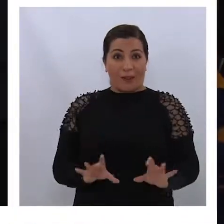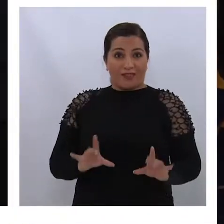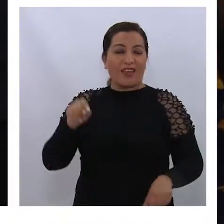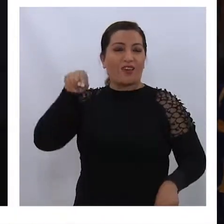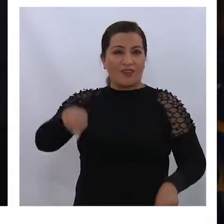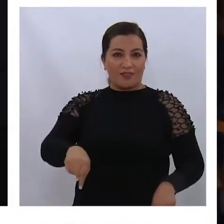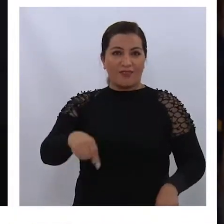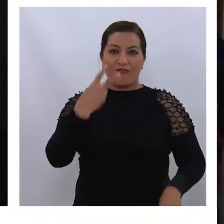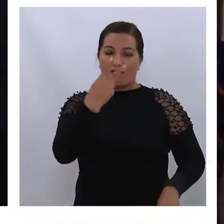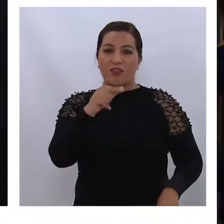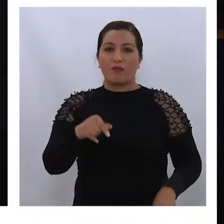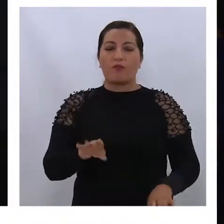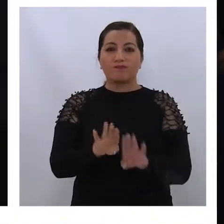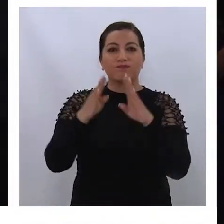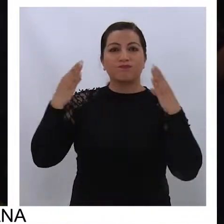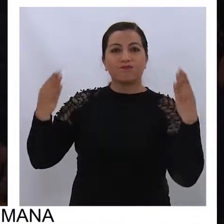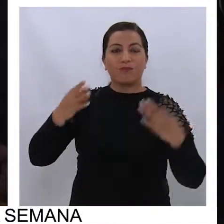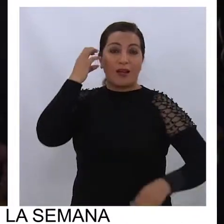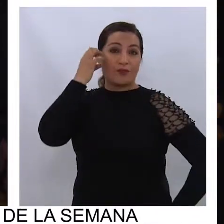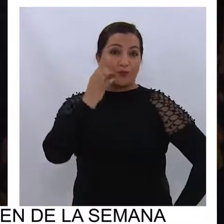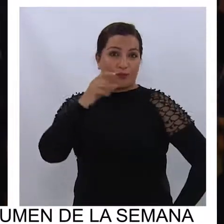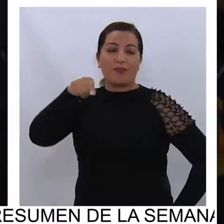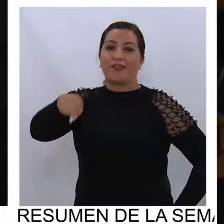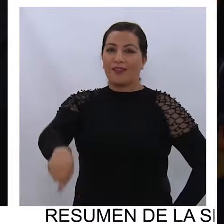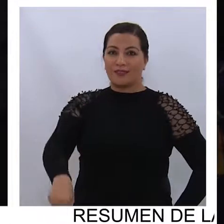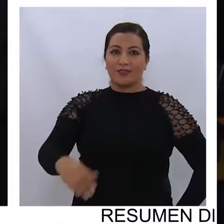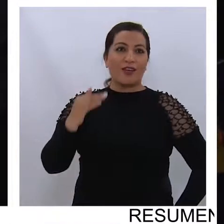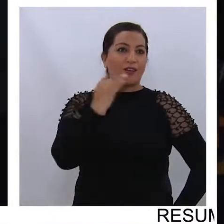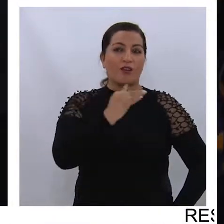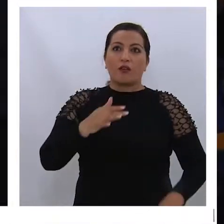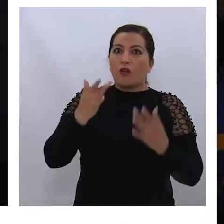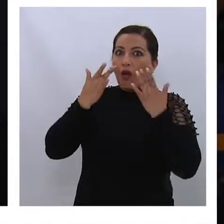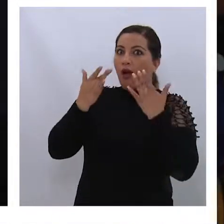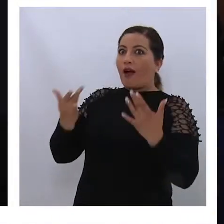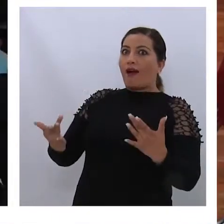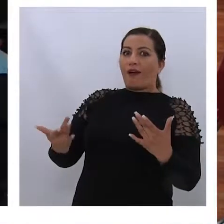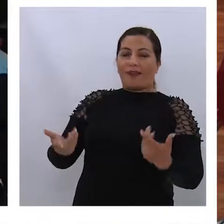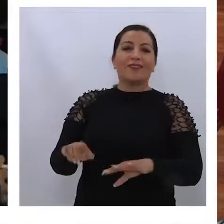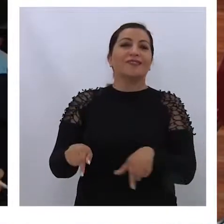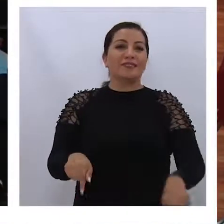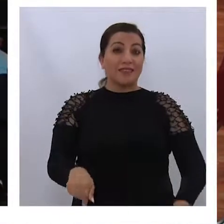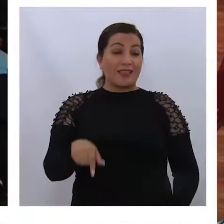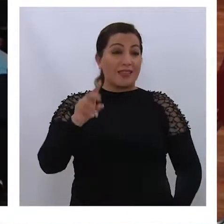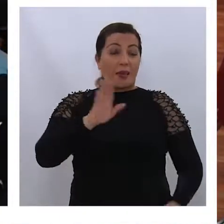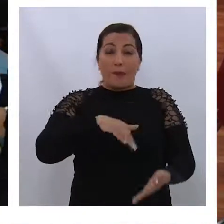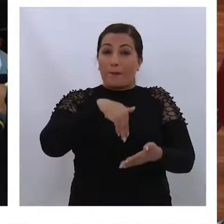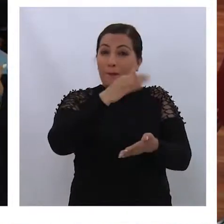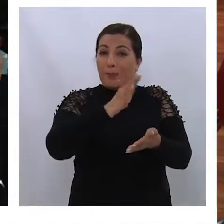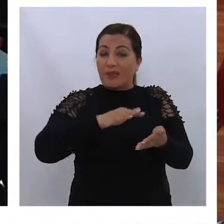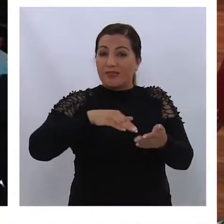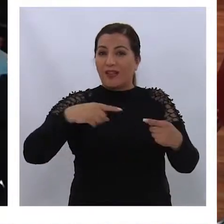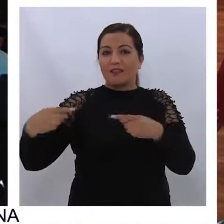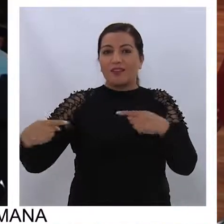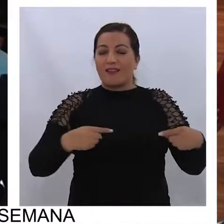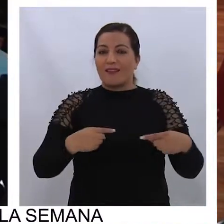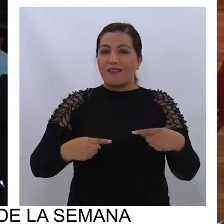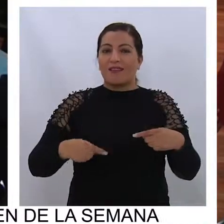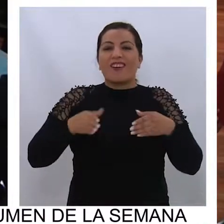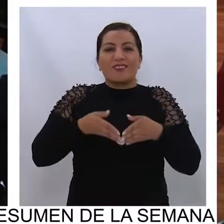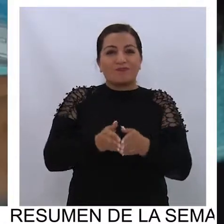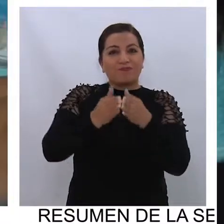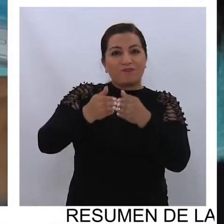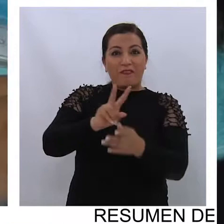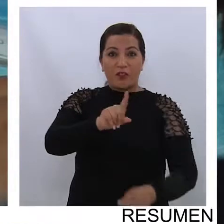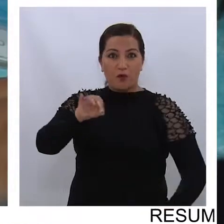vimos hoy día que le abre la puerta a Arturo Prat, entonces los niños todos se sorprenden. Pintando la guerra del pacífico es una